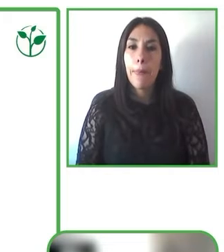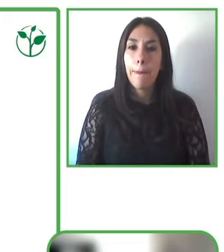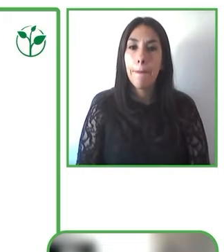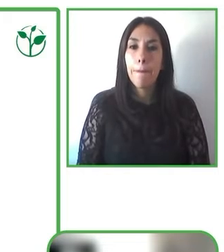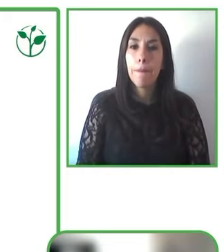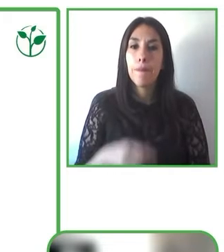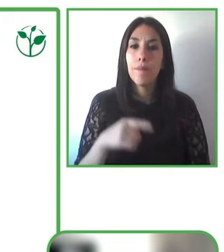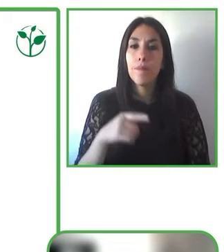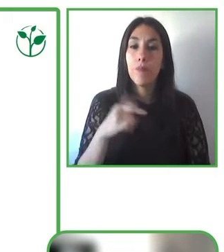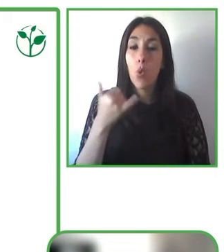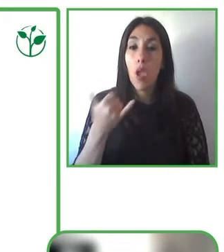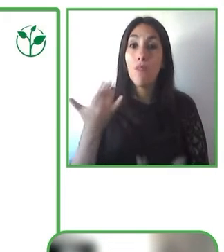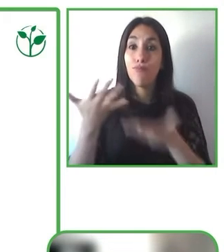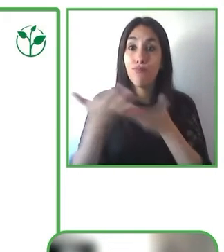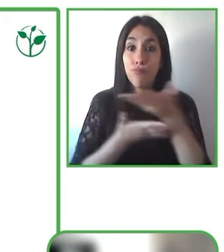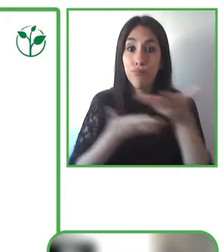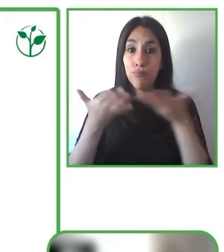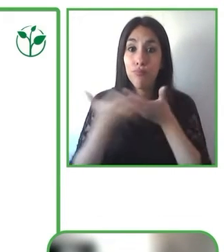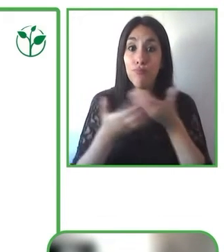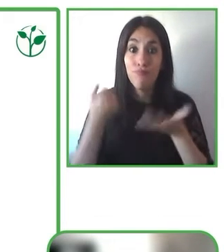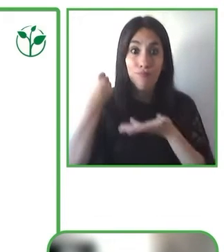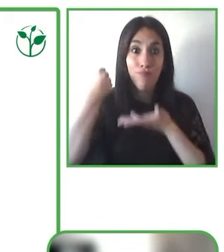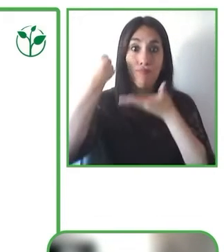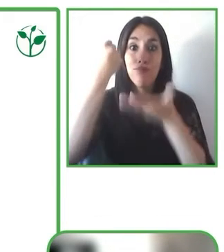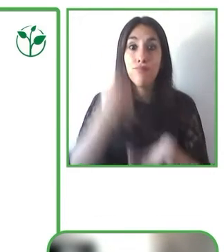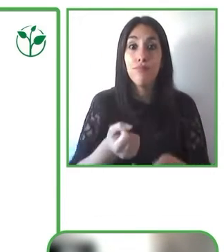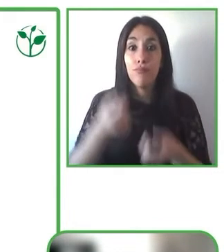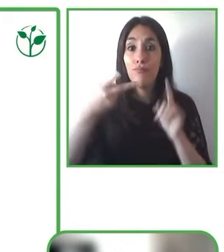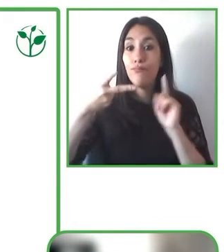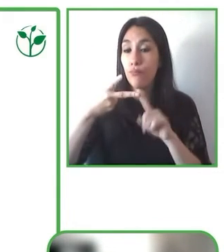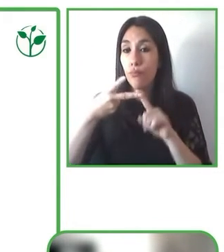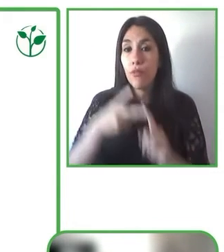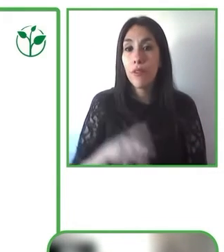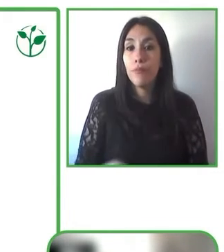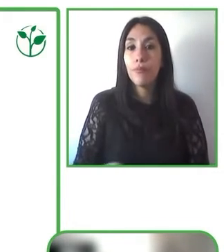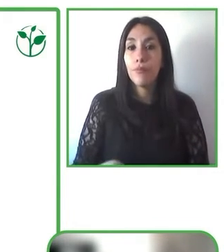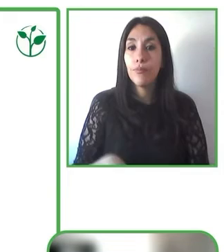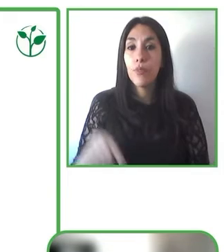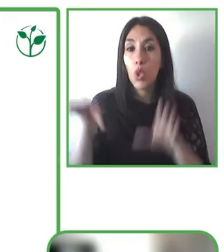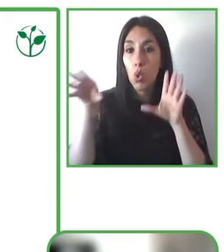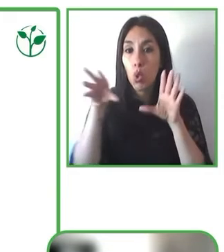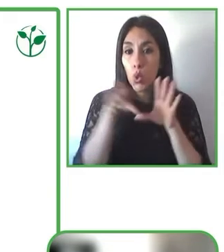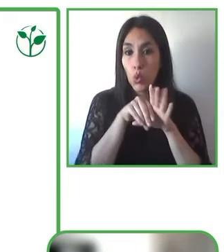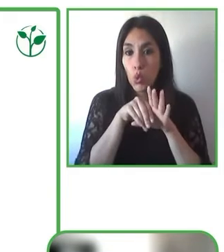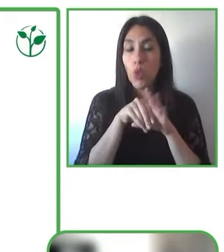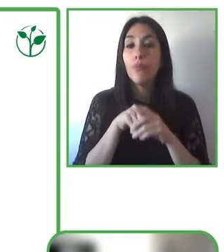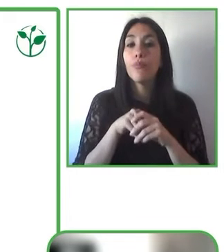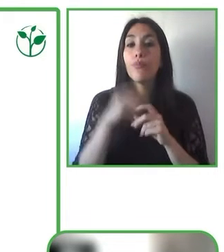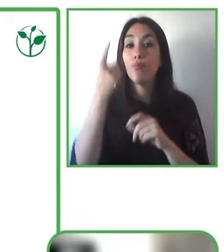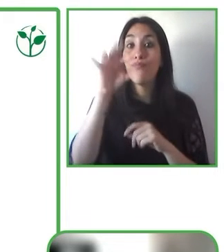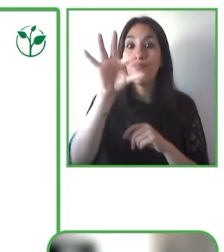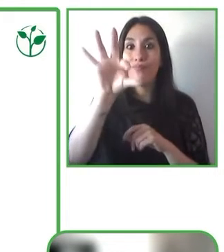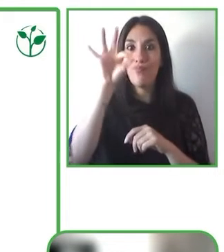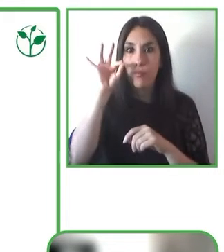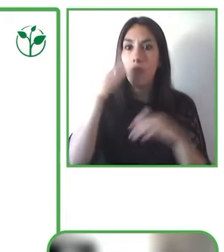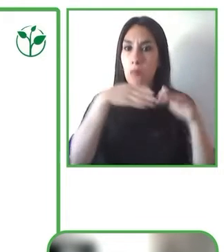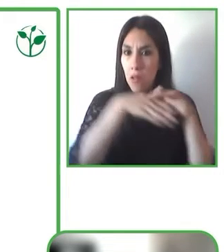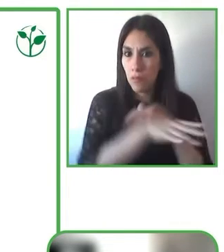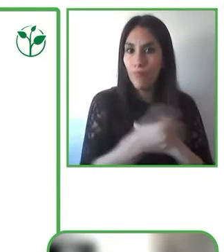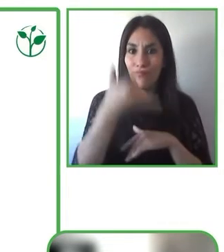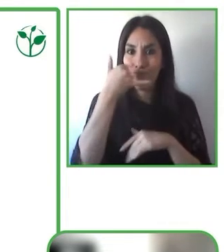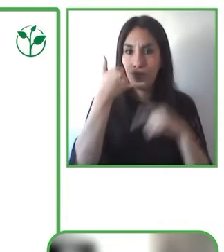la accesibilidad en estos dispositivos y ver cómo Gary puede